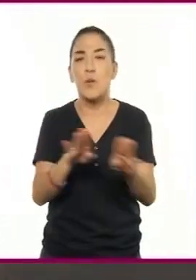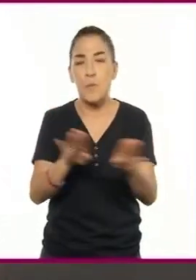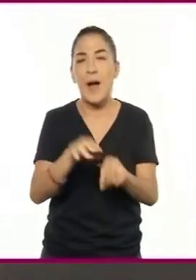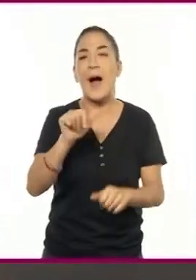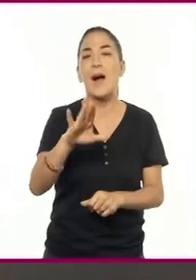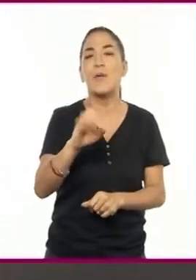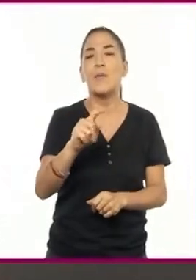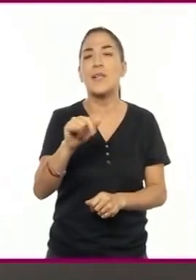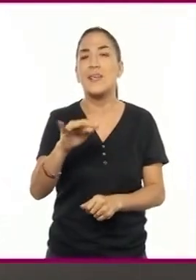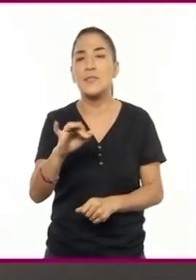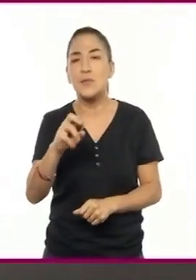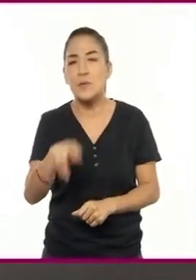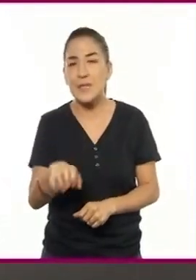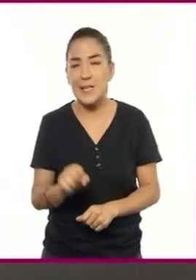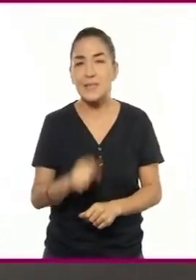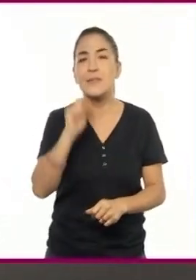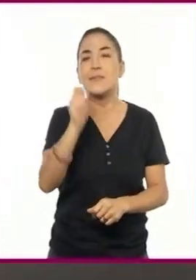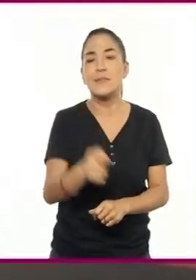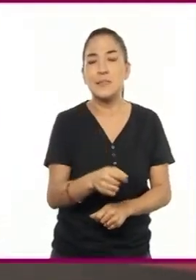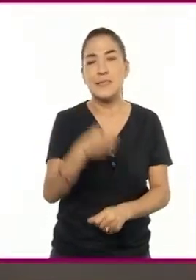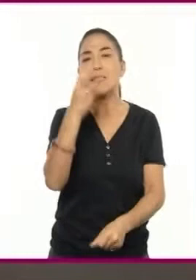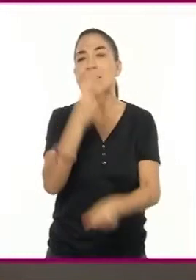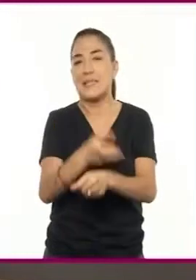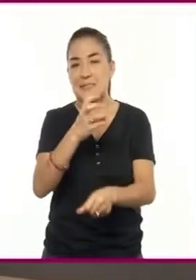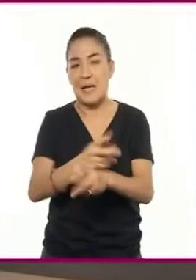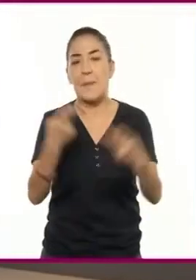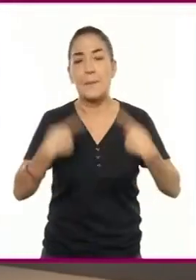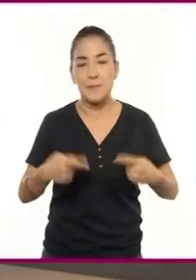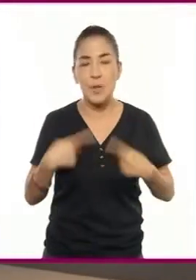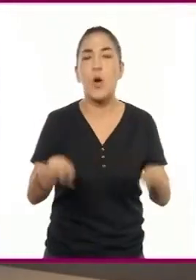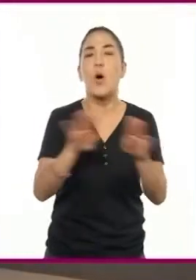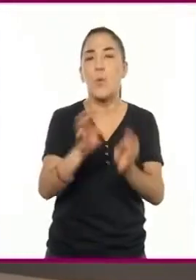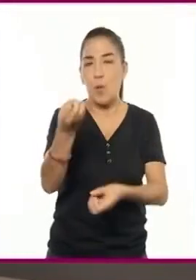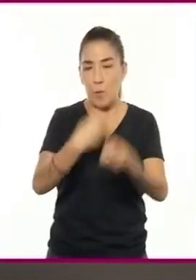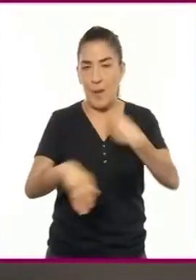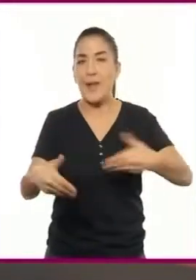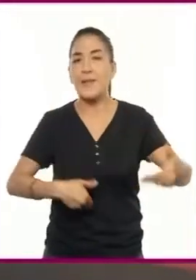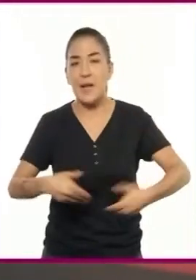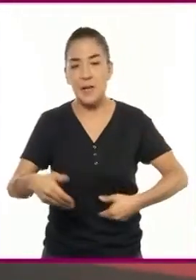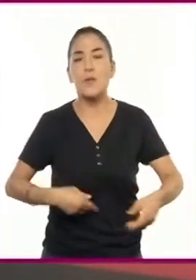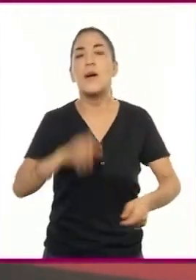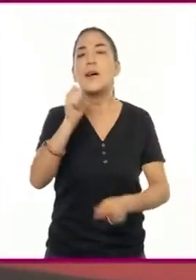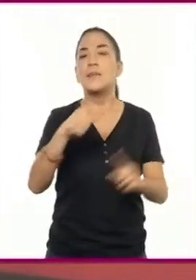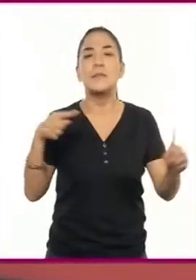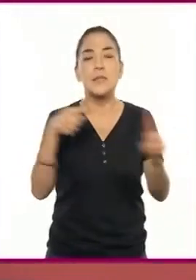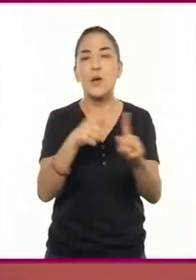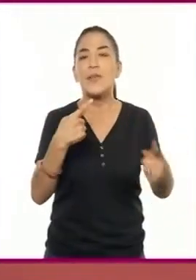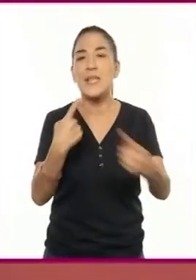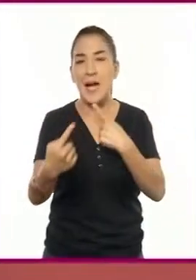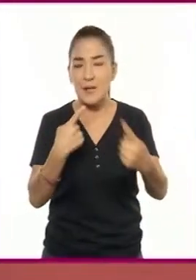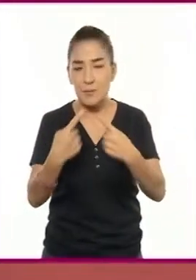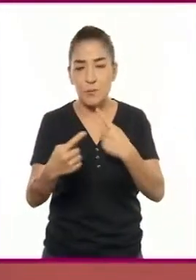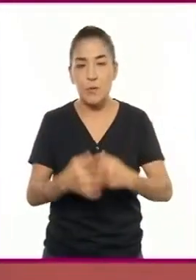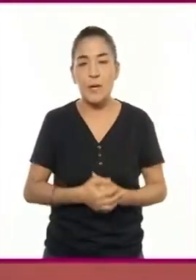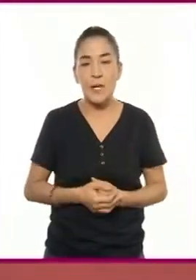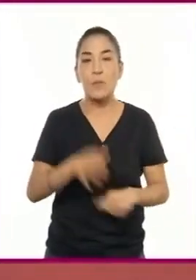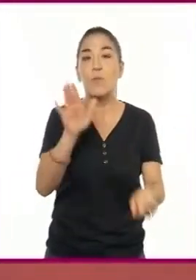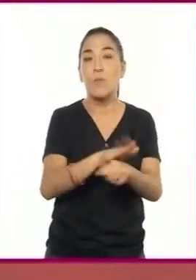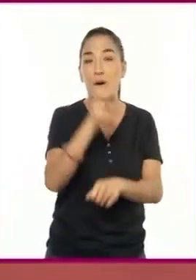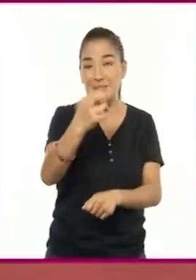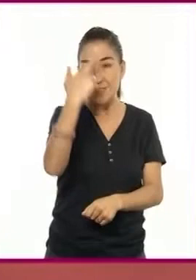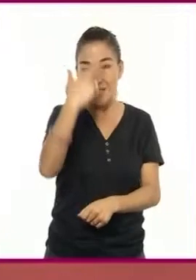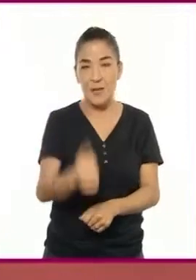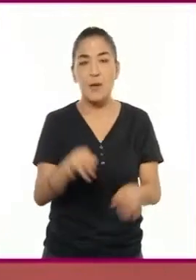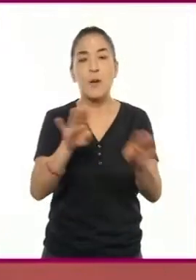que suelen estar escritas en tercera persona. Las obras de teatro se basan primordialmente en diálogos, por lo que los